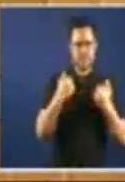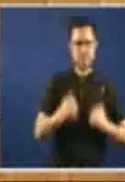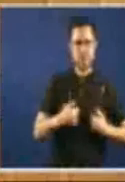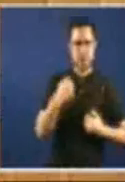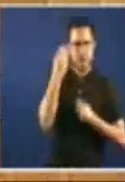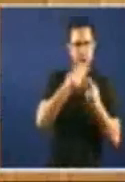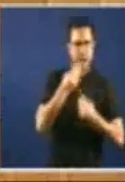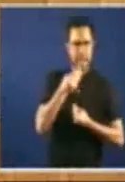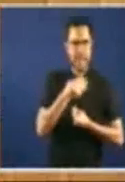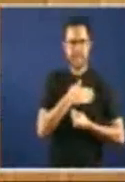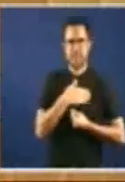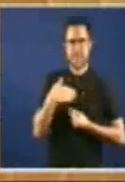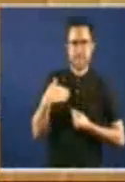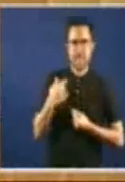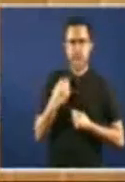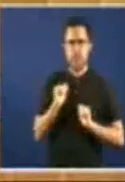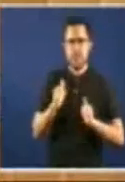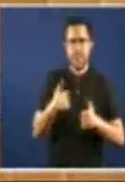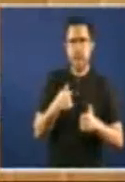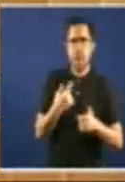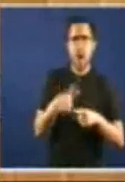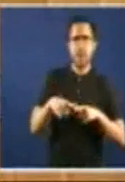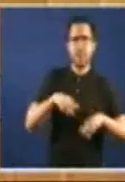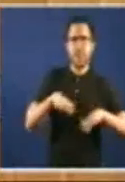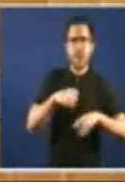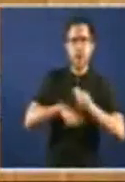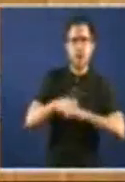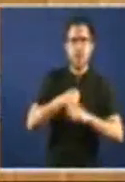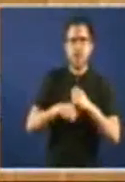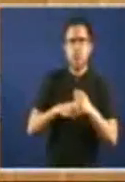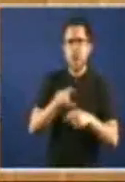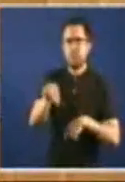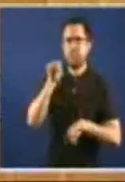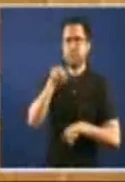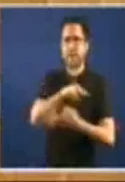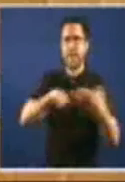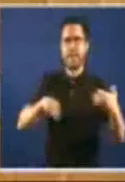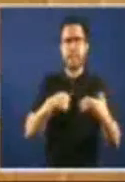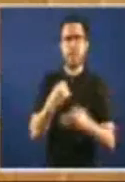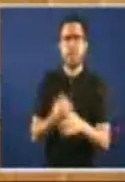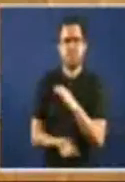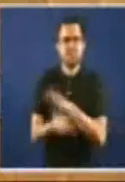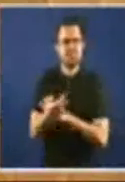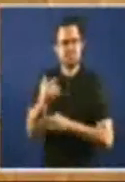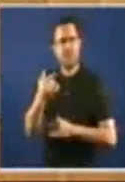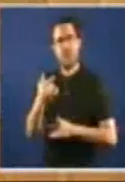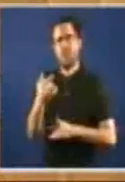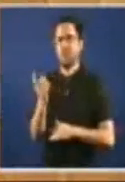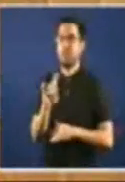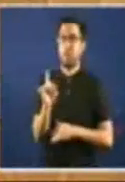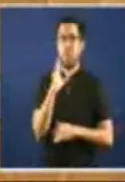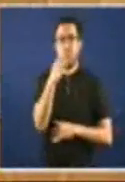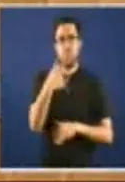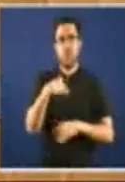quera iniciar unha actividade económica escoia a Galiza Porque as políticas galegas de axuda o autoemprego De axuda